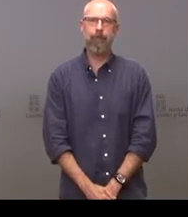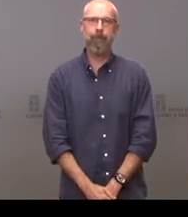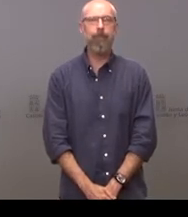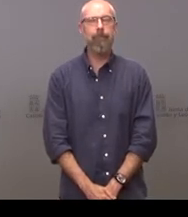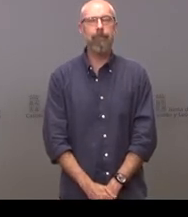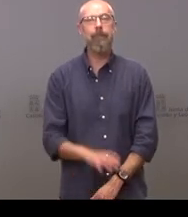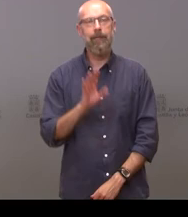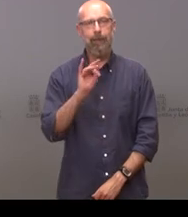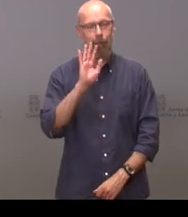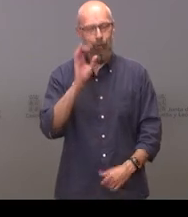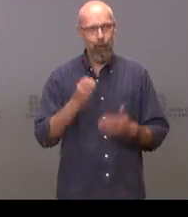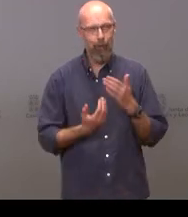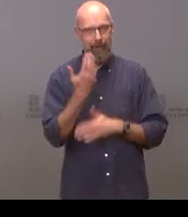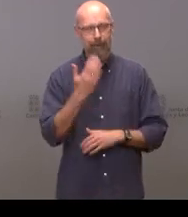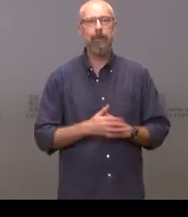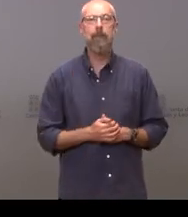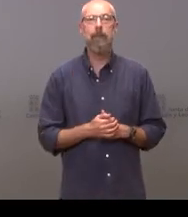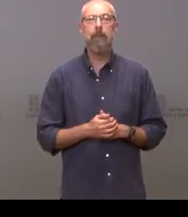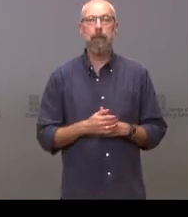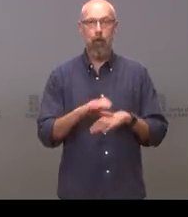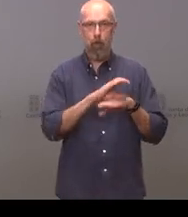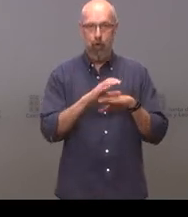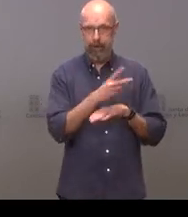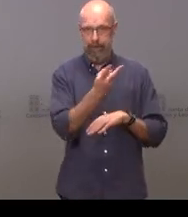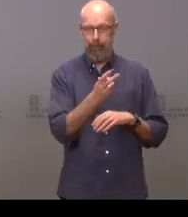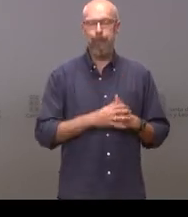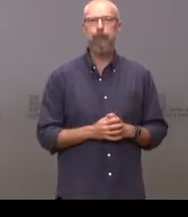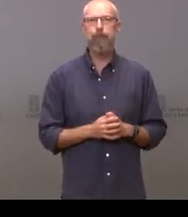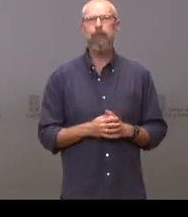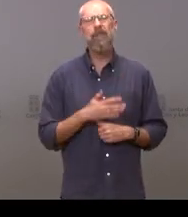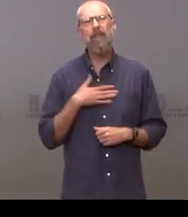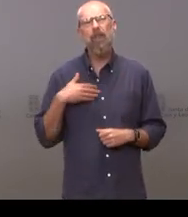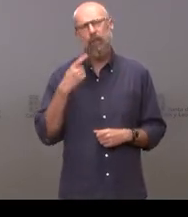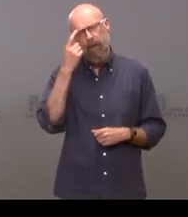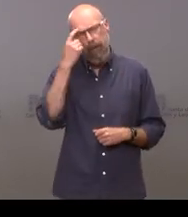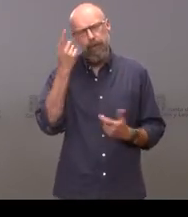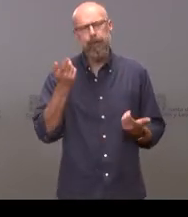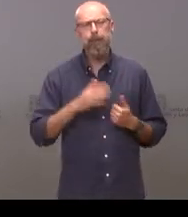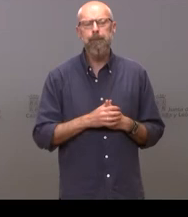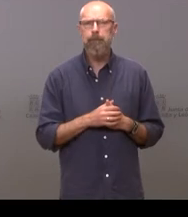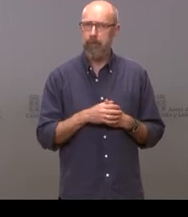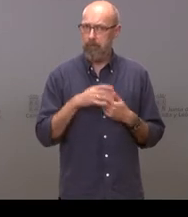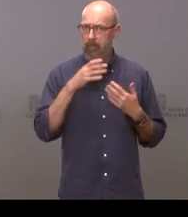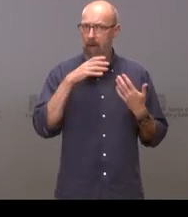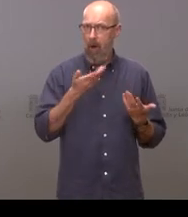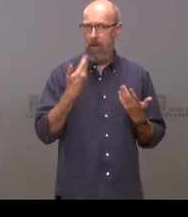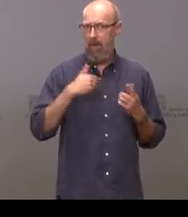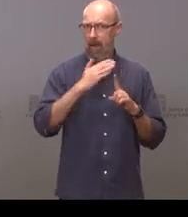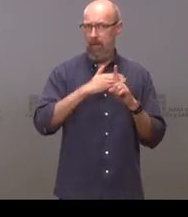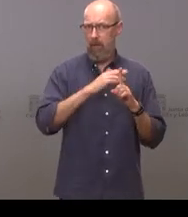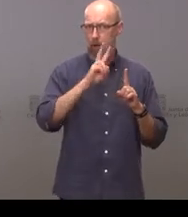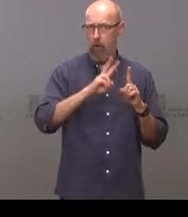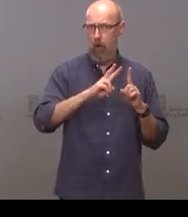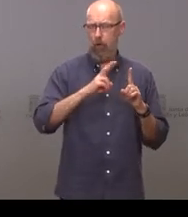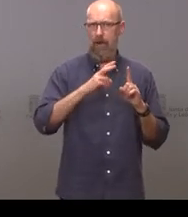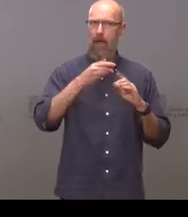sí hola buenos días consejeros quería saber si ahora que estamos en nivel 2 se han relajado las